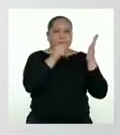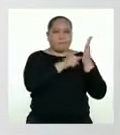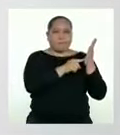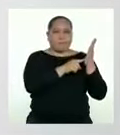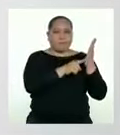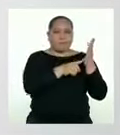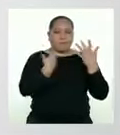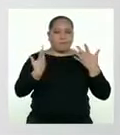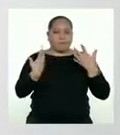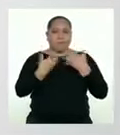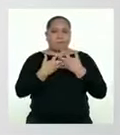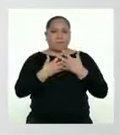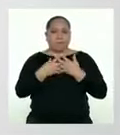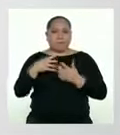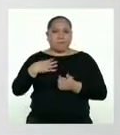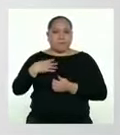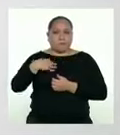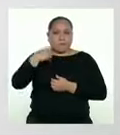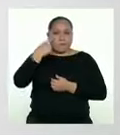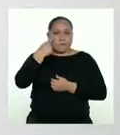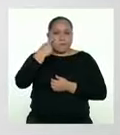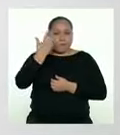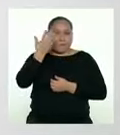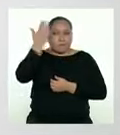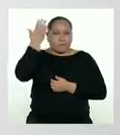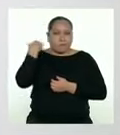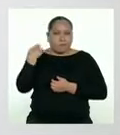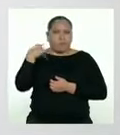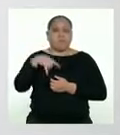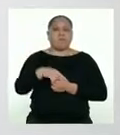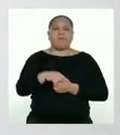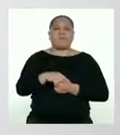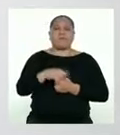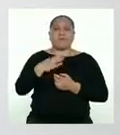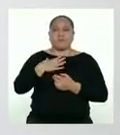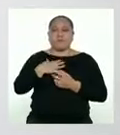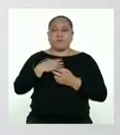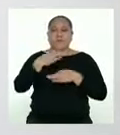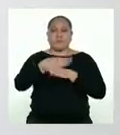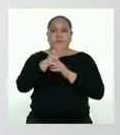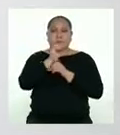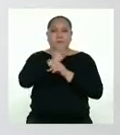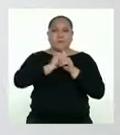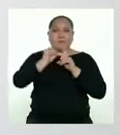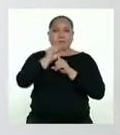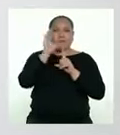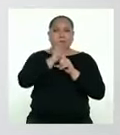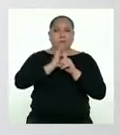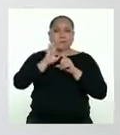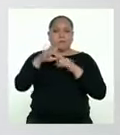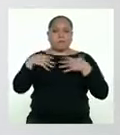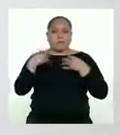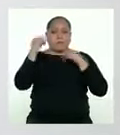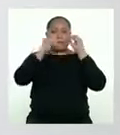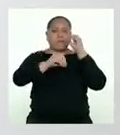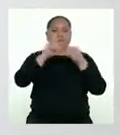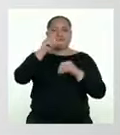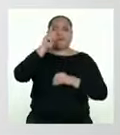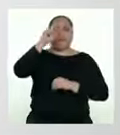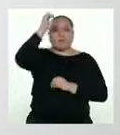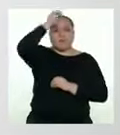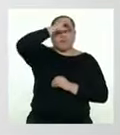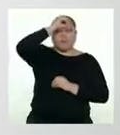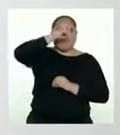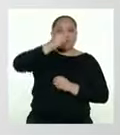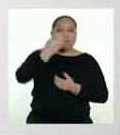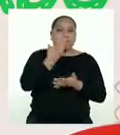con nuestros conocimientos previos y contexto sociocultural para poder construir una opinión y